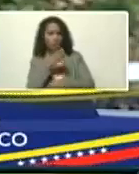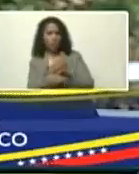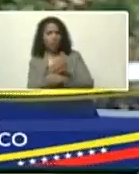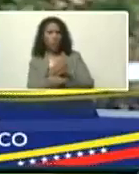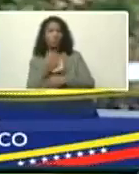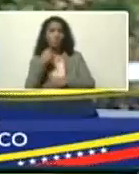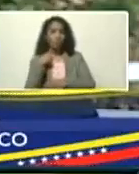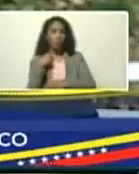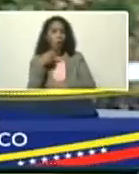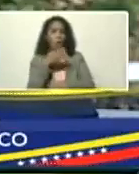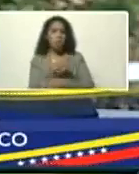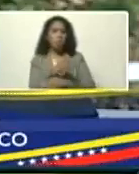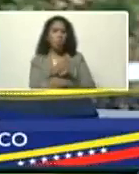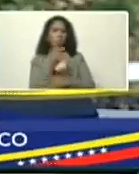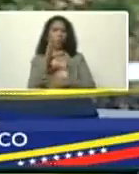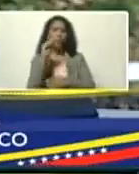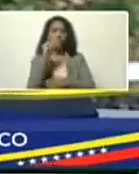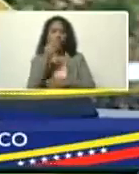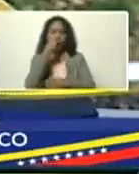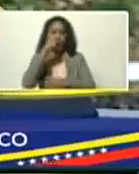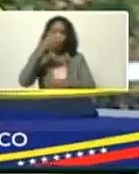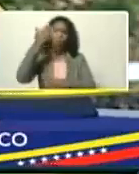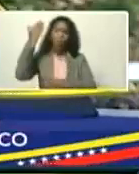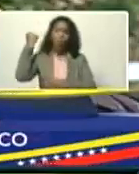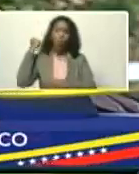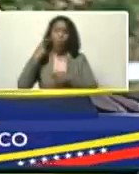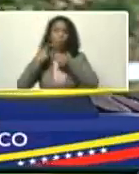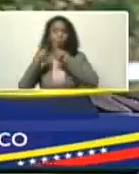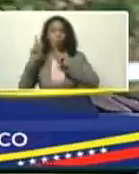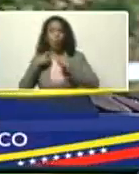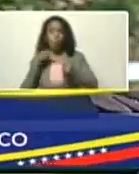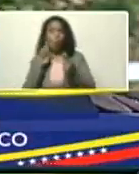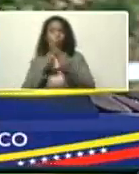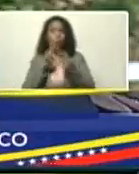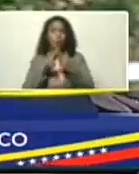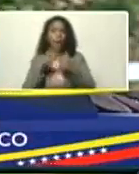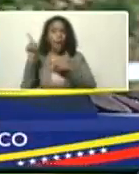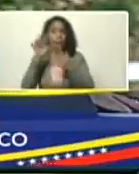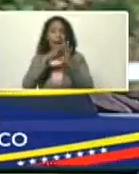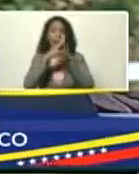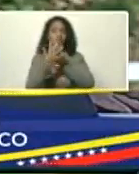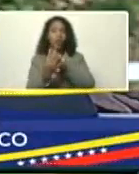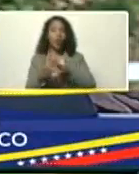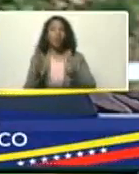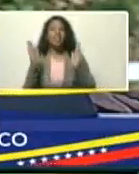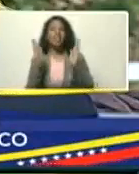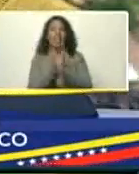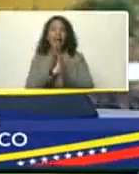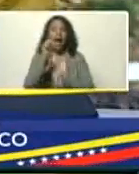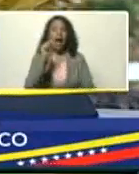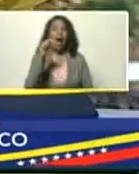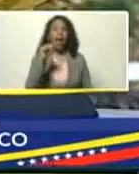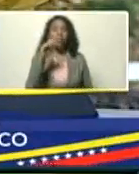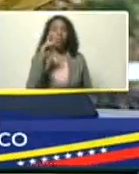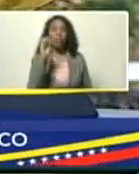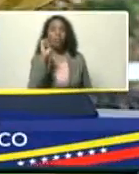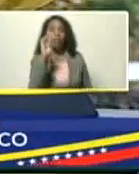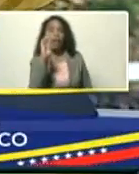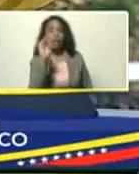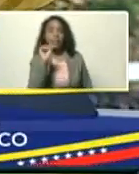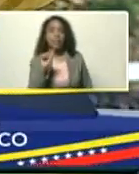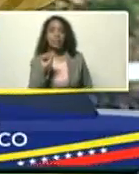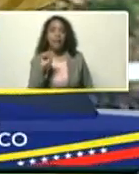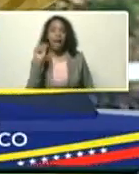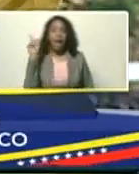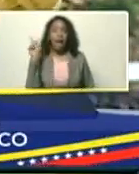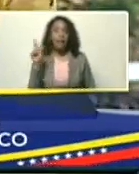yo he estado ahí, hace muchos años. Otro que lo conocí muy bien, era en el barrio San Andrés, el Tamarindo, en el